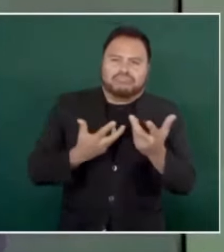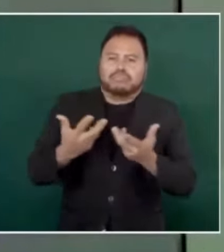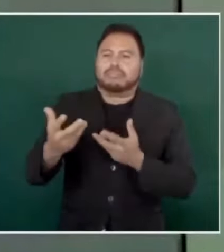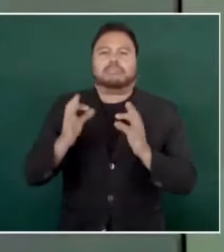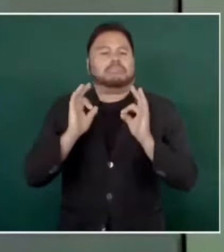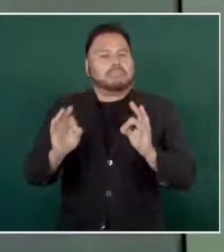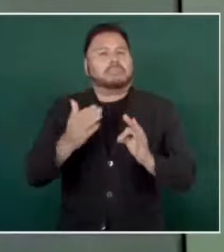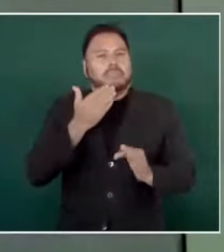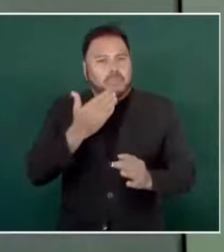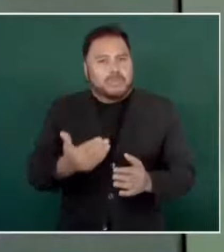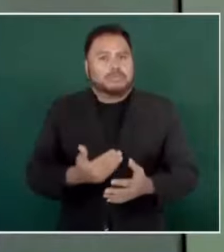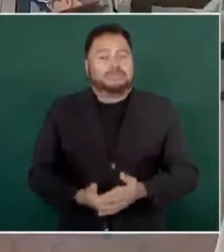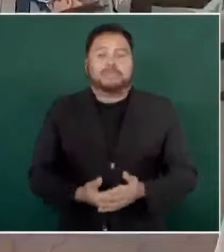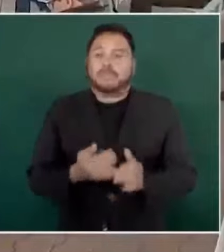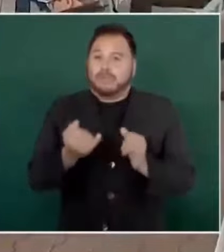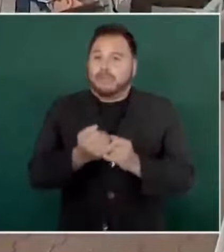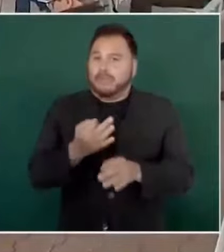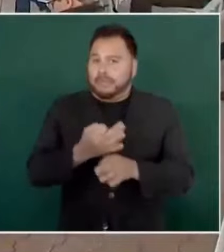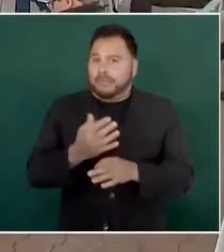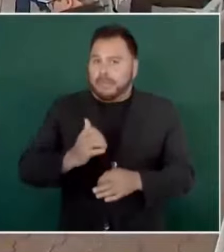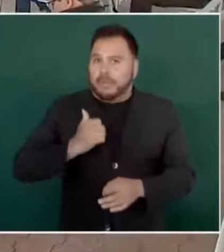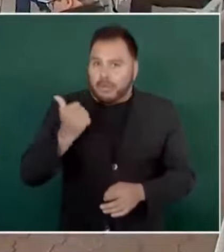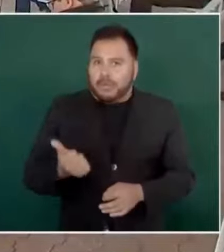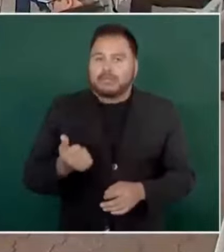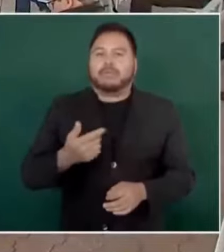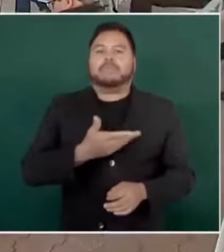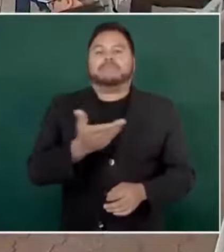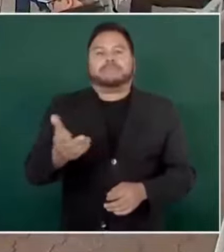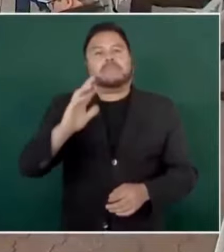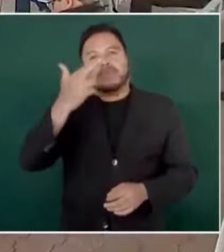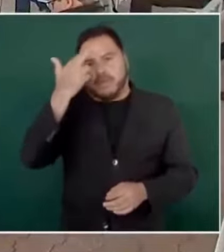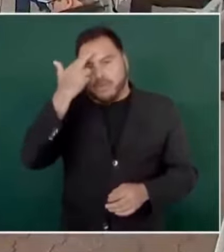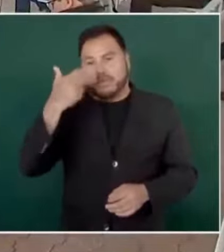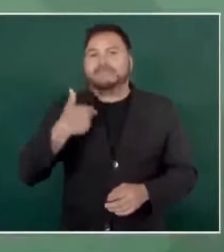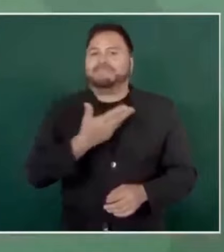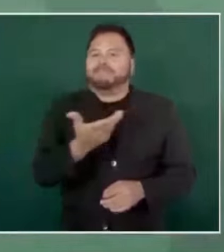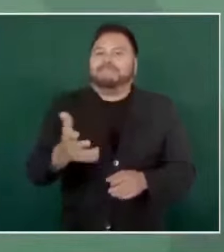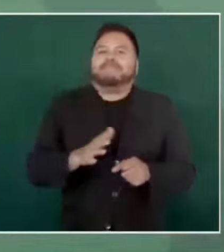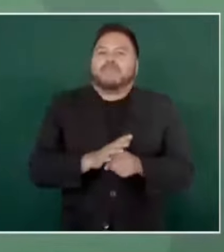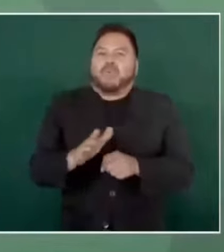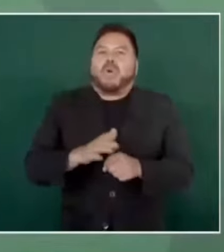Aquí aprovecho para recordar qué estamos planteando,